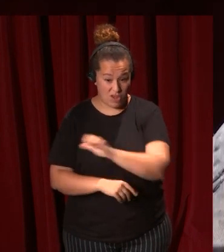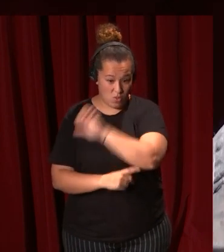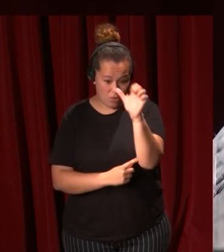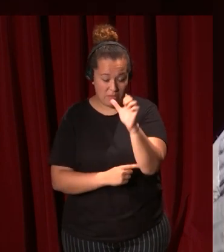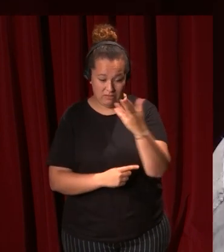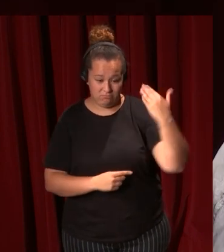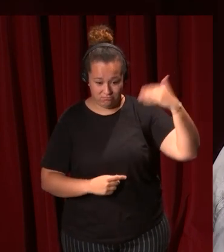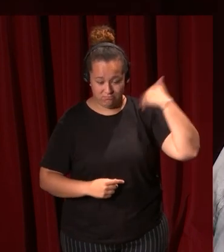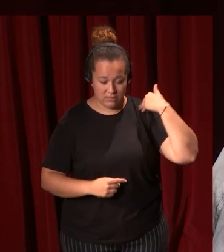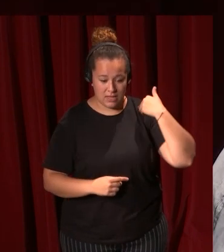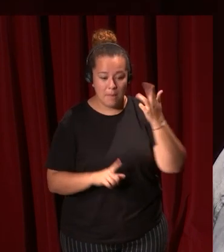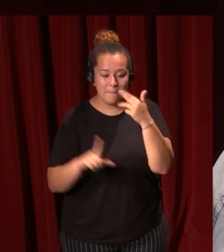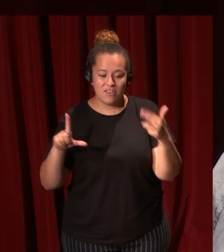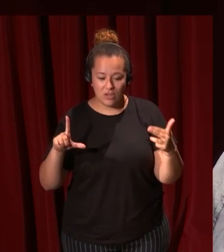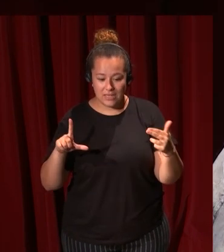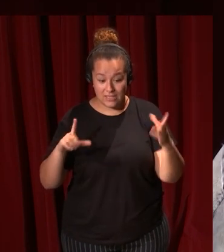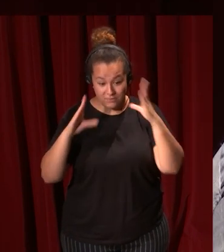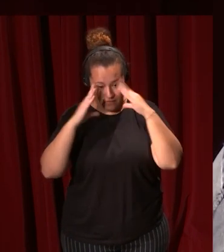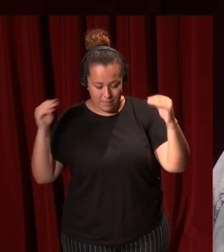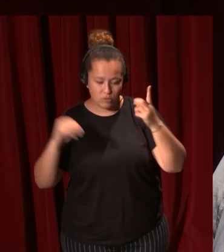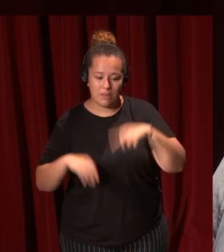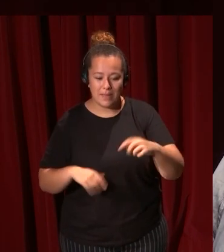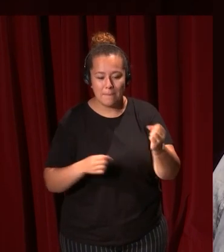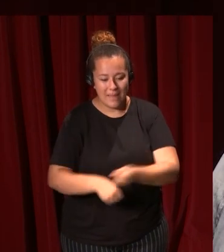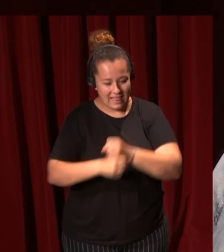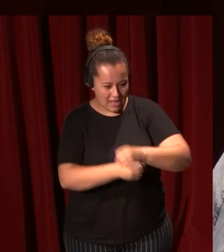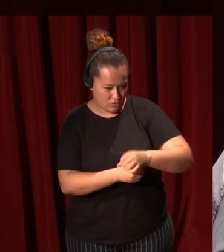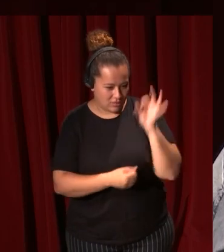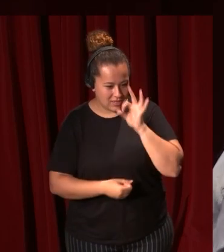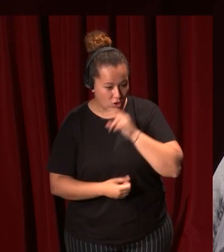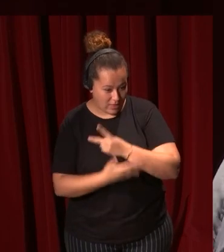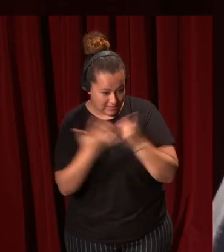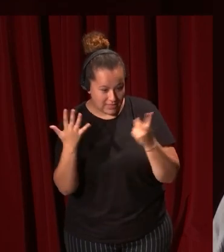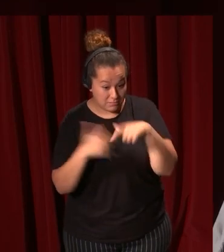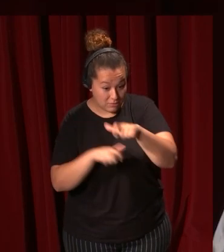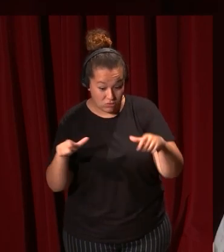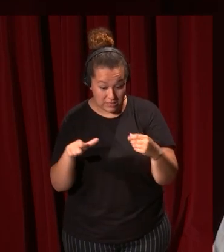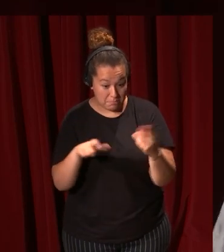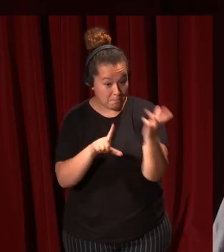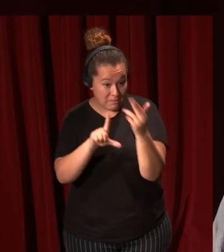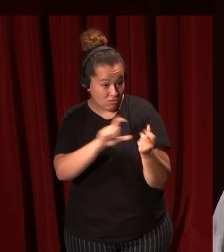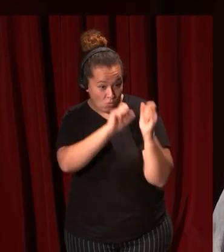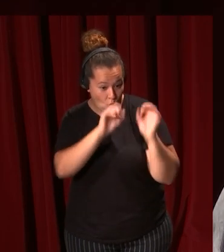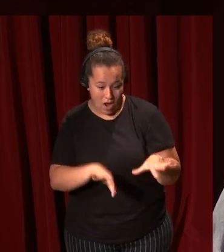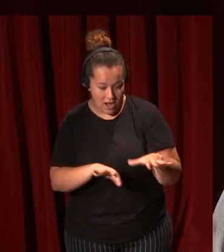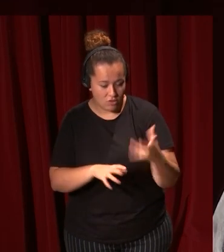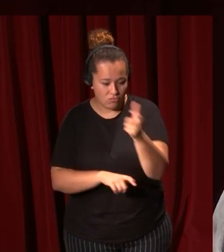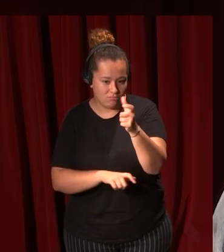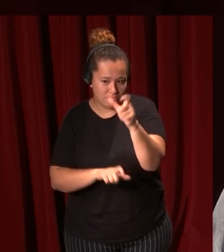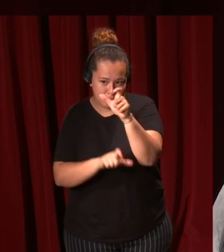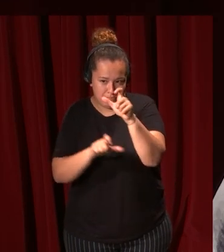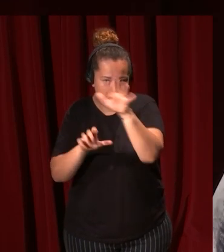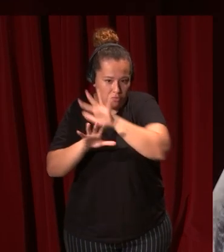pintores flamencos y sobre todo los venecianos en el siglo XVI y a esta gente se la pinta de la misma manera en todos los lugares en el siglo